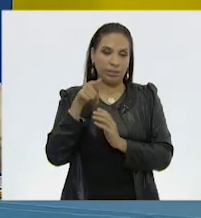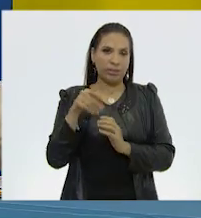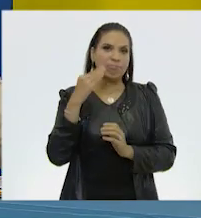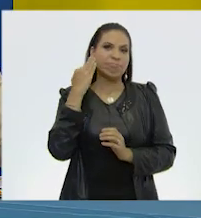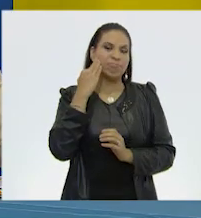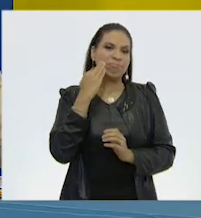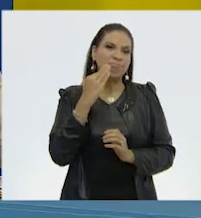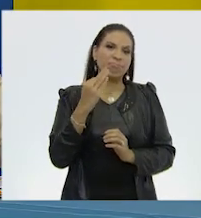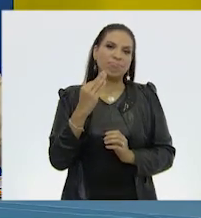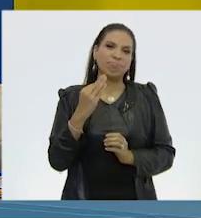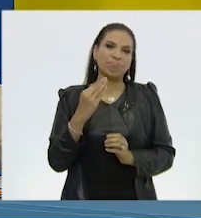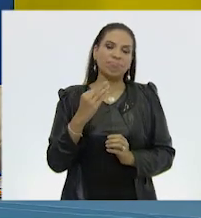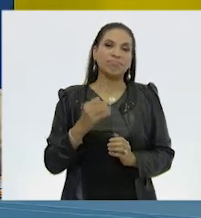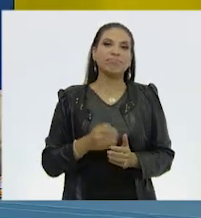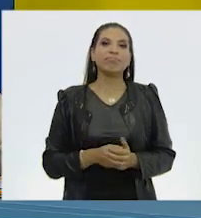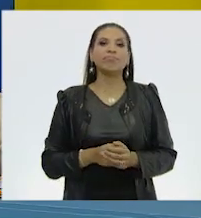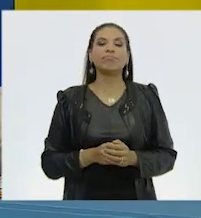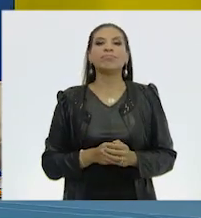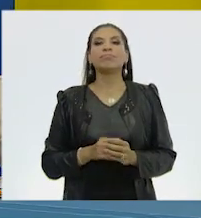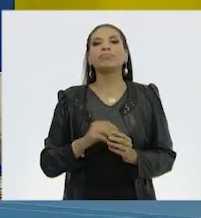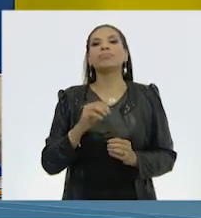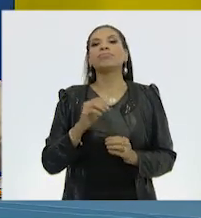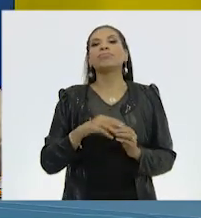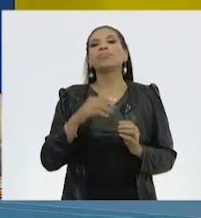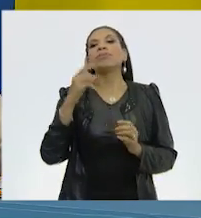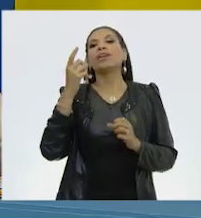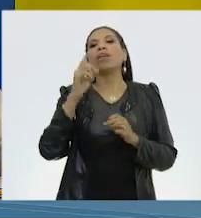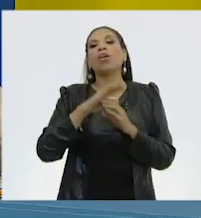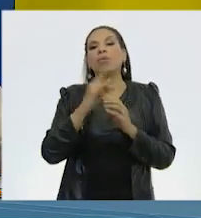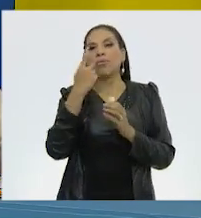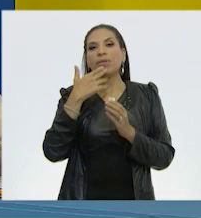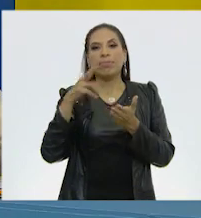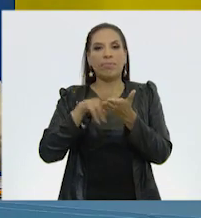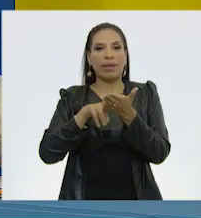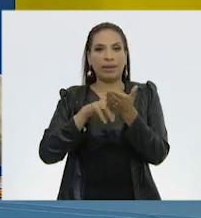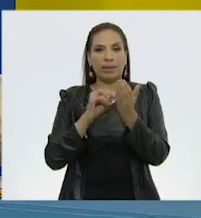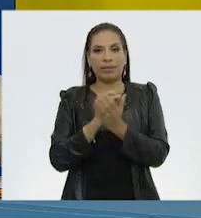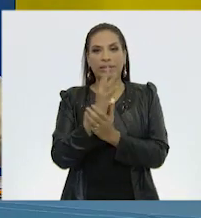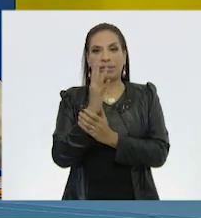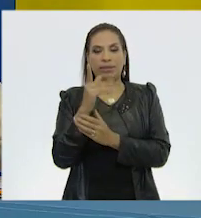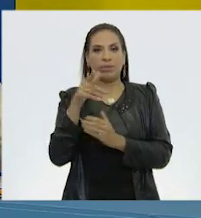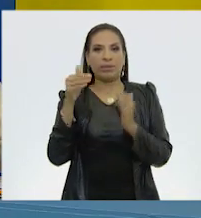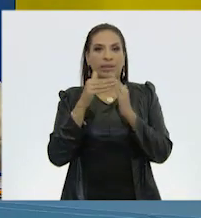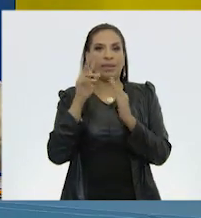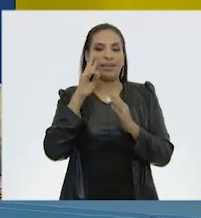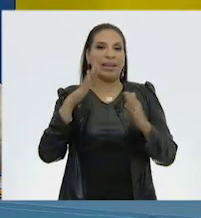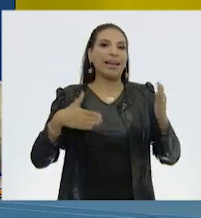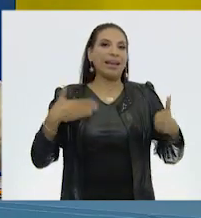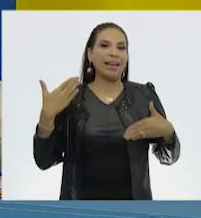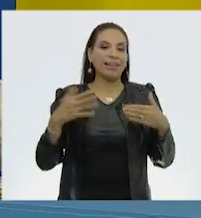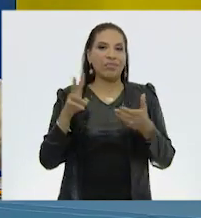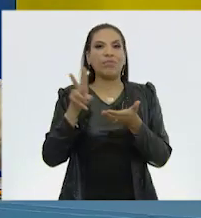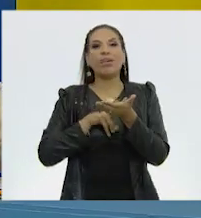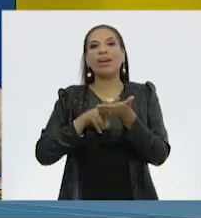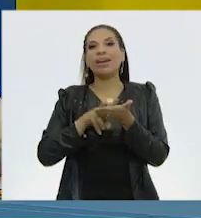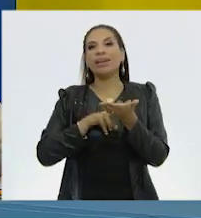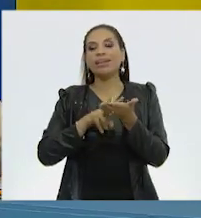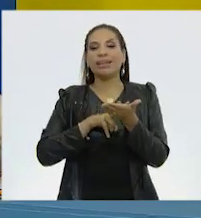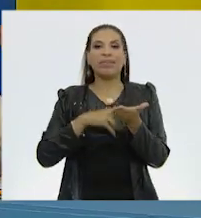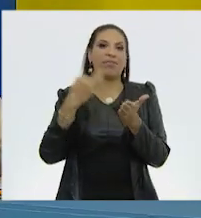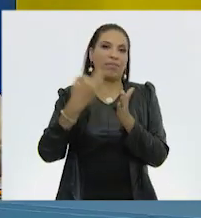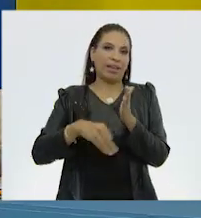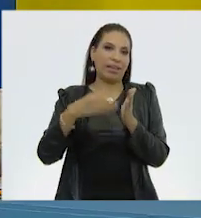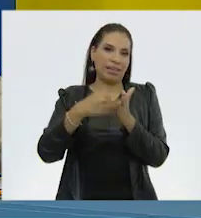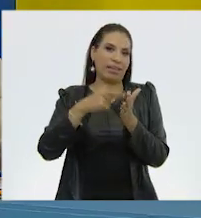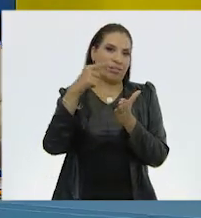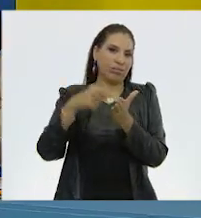tardará... No, digo, tardará unos días en ponerse verde, verde y darle a tu casa esa alegría, ese verdor que hace falta